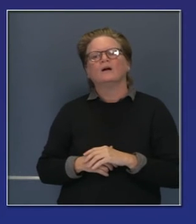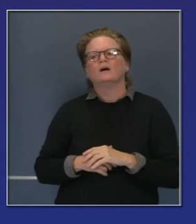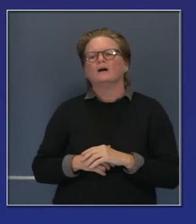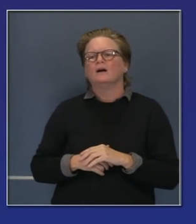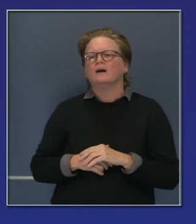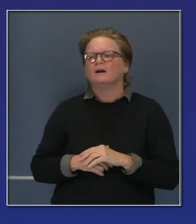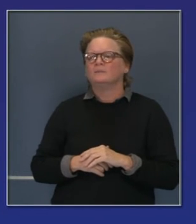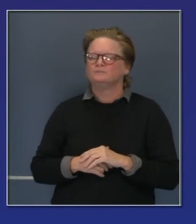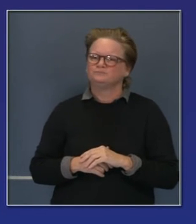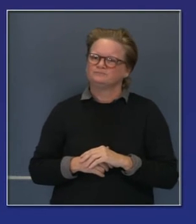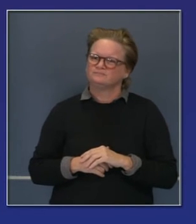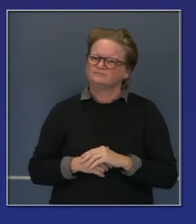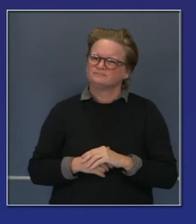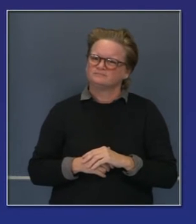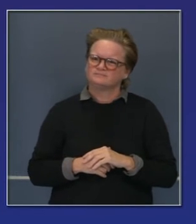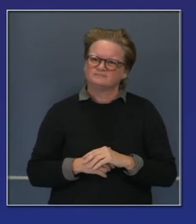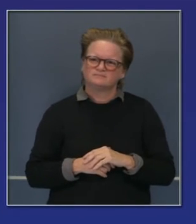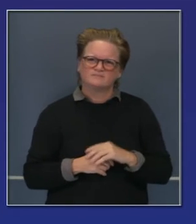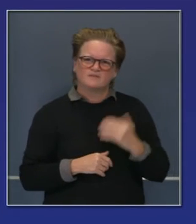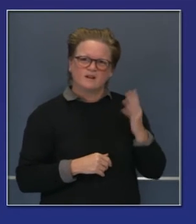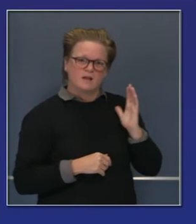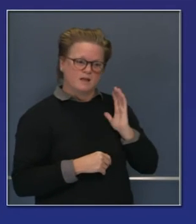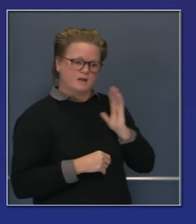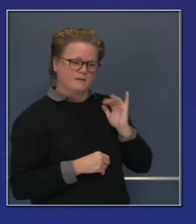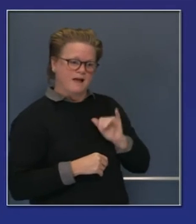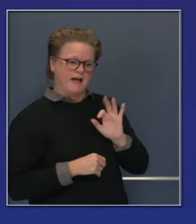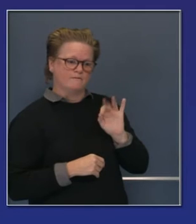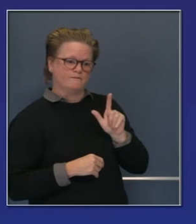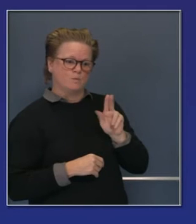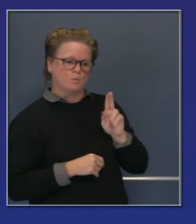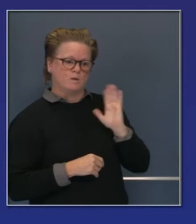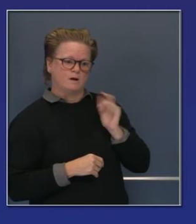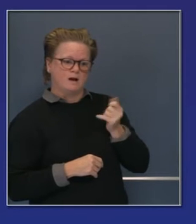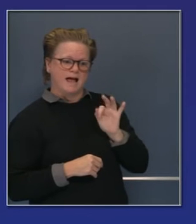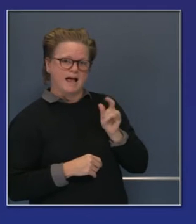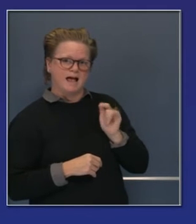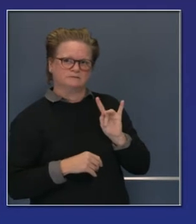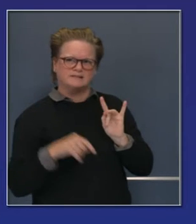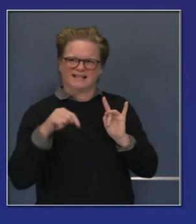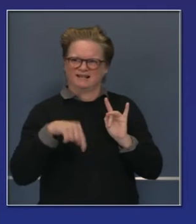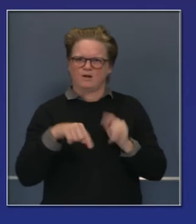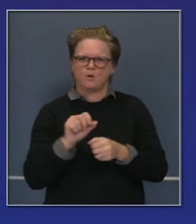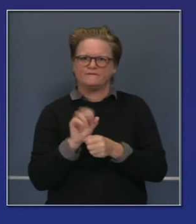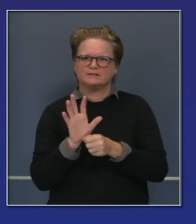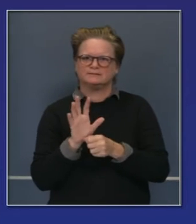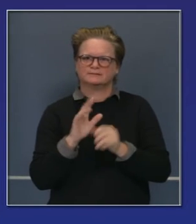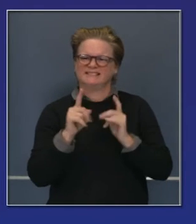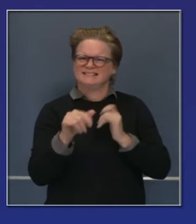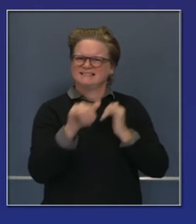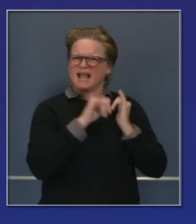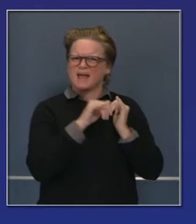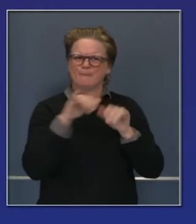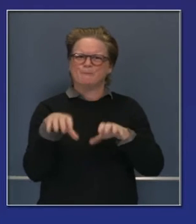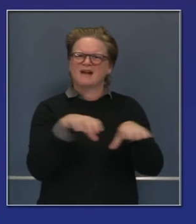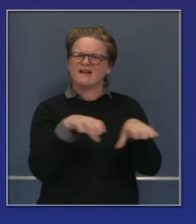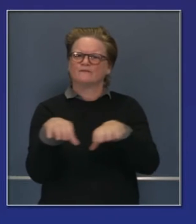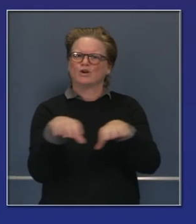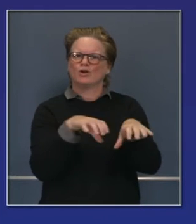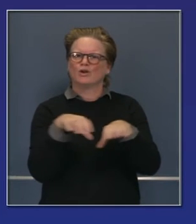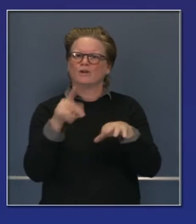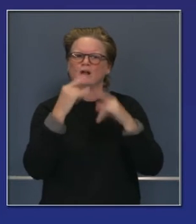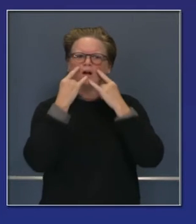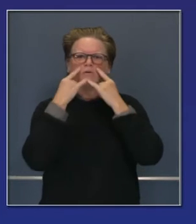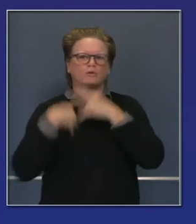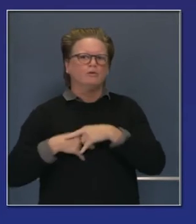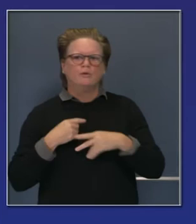Si este virus de la época moderna sigue esa misma tendencia,